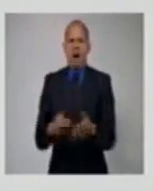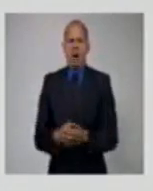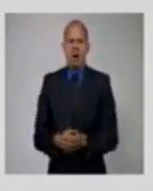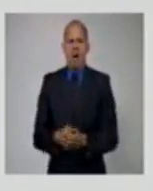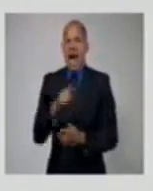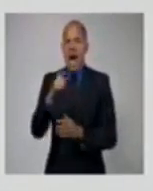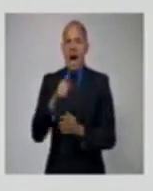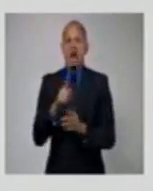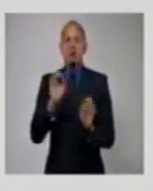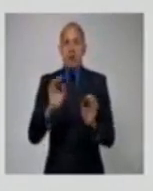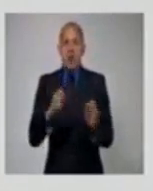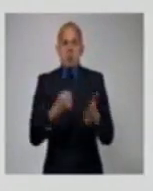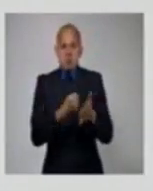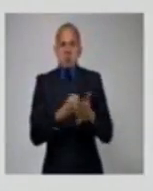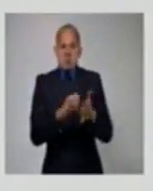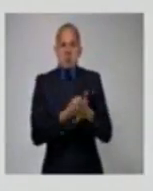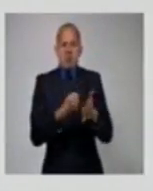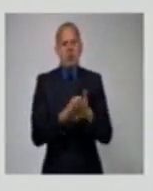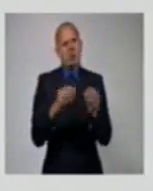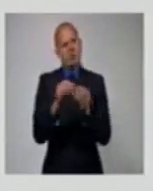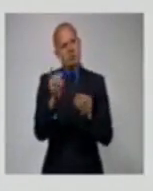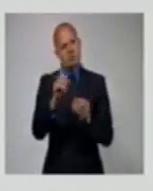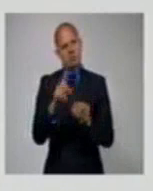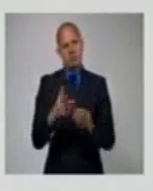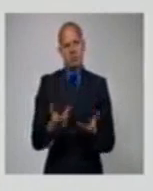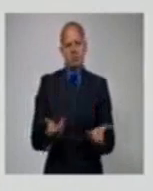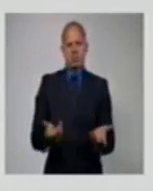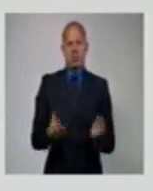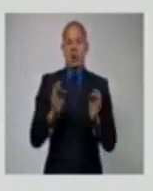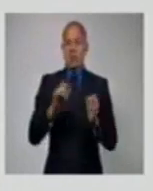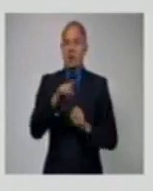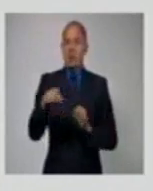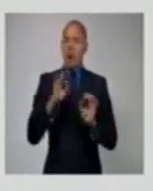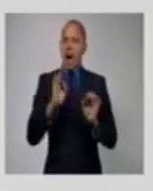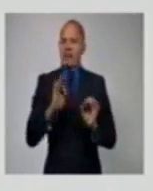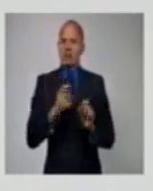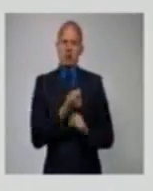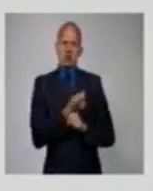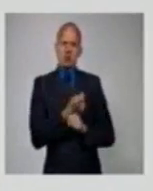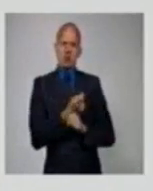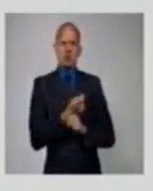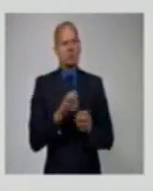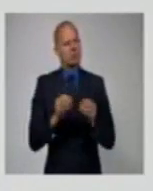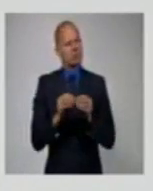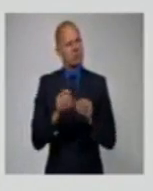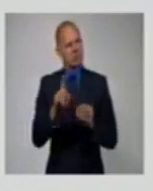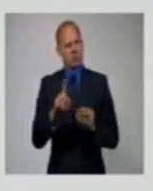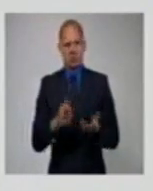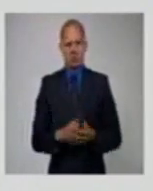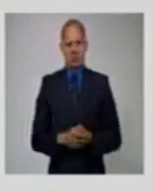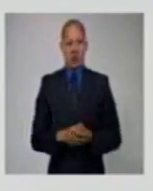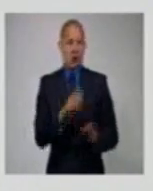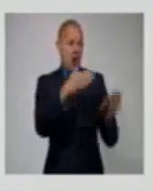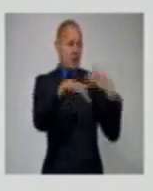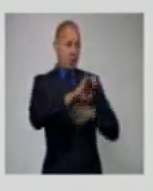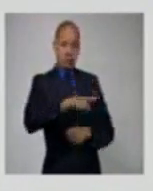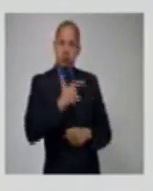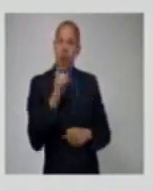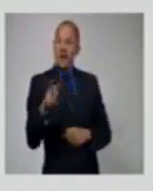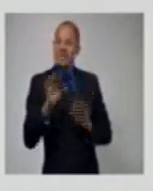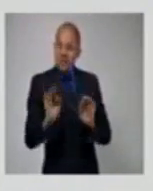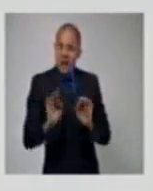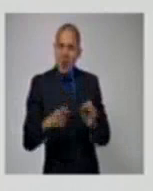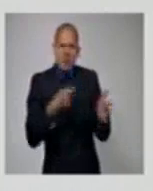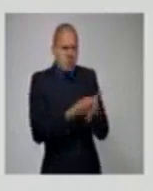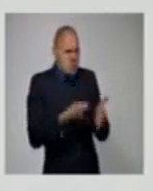a esos empujes, manipulaciones y provocaciones. Y no ir a forzar una y otra vez nuestro Ministerio de Cultura y las personas